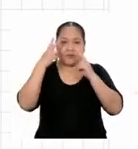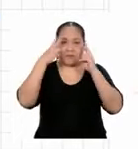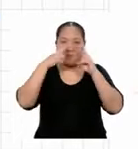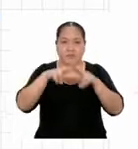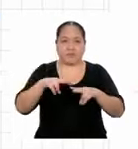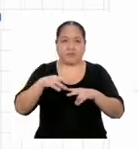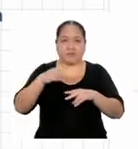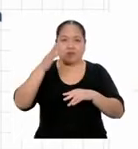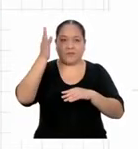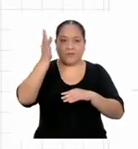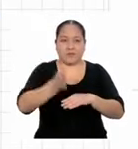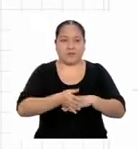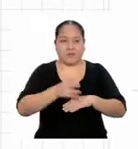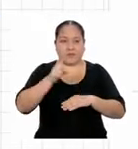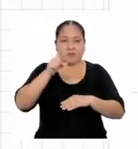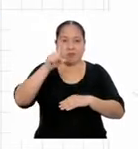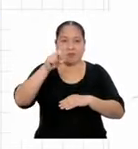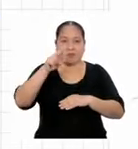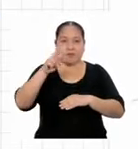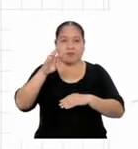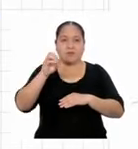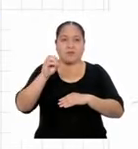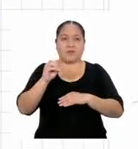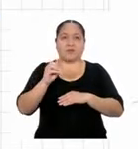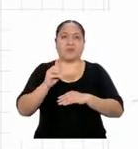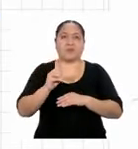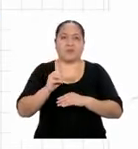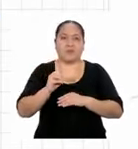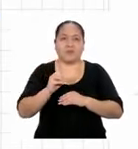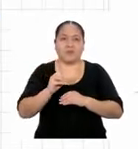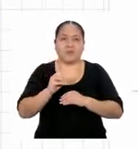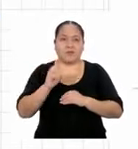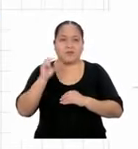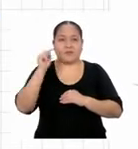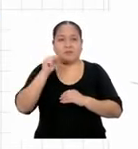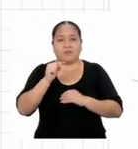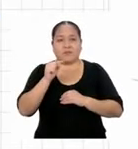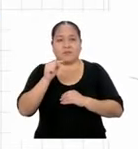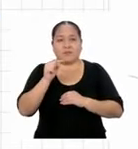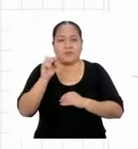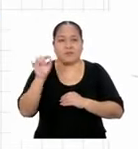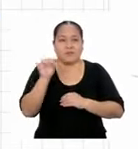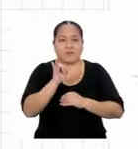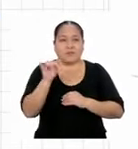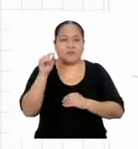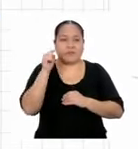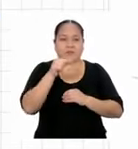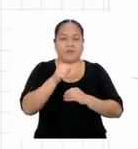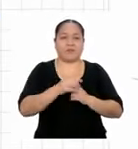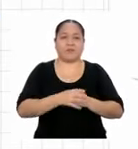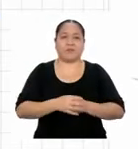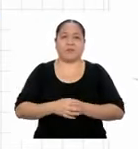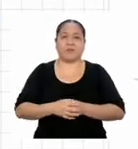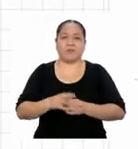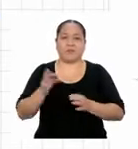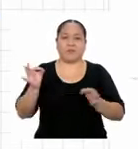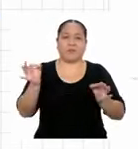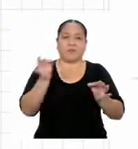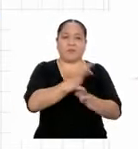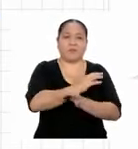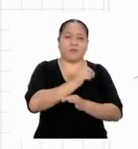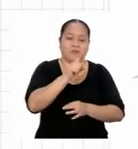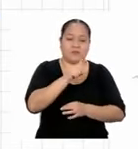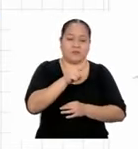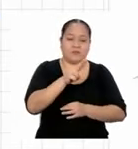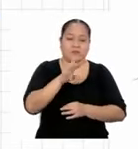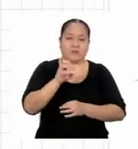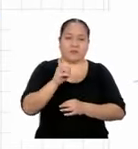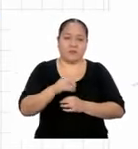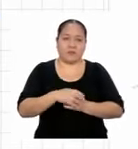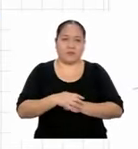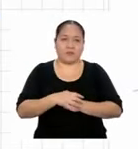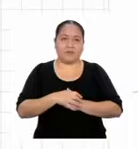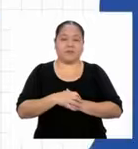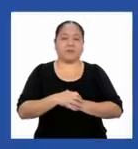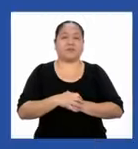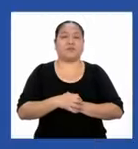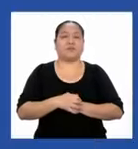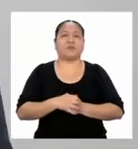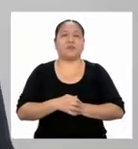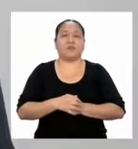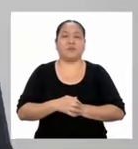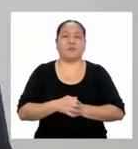el lado que mide 120 metros es congruente con el otro. Entonces, medirá también 120 metros.